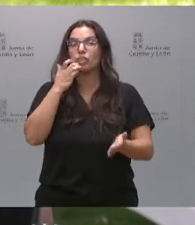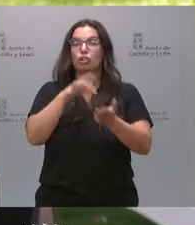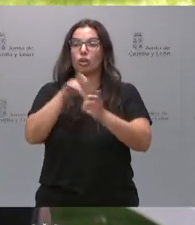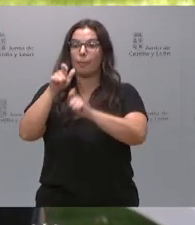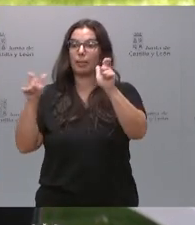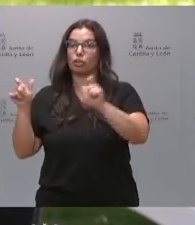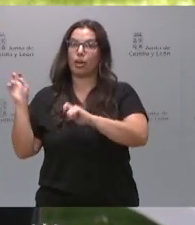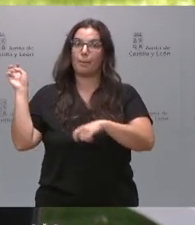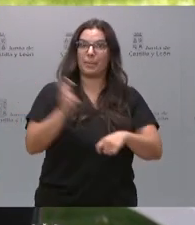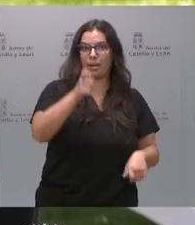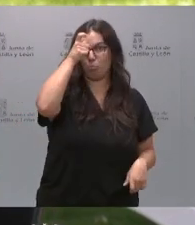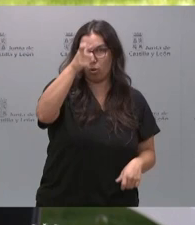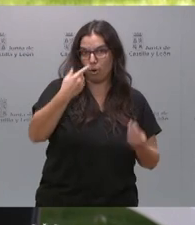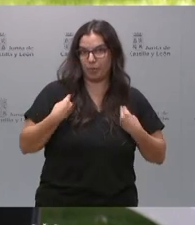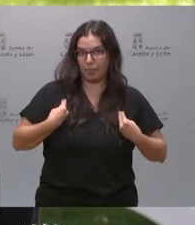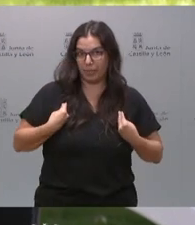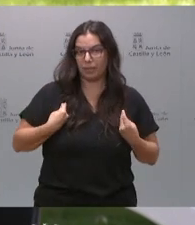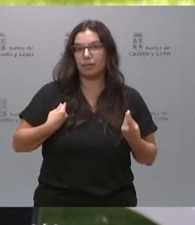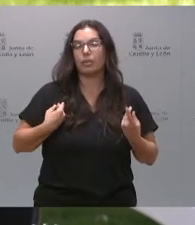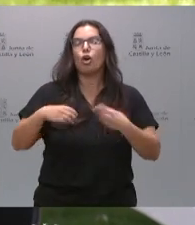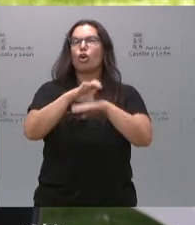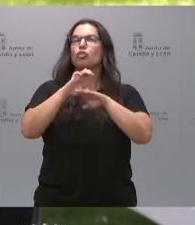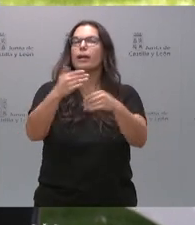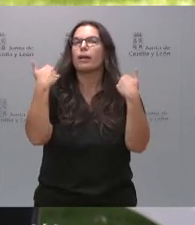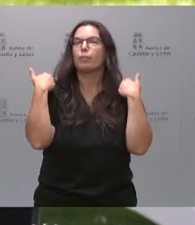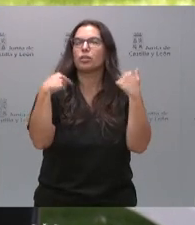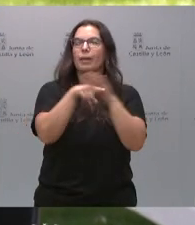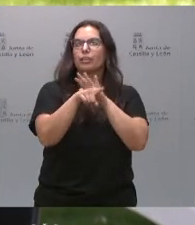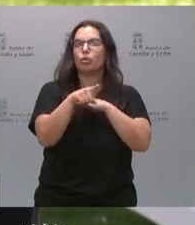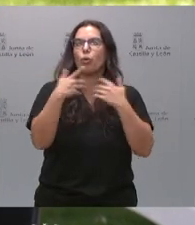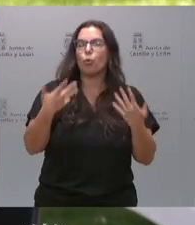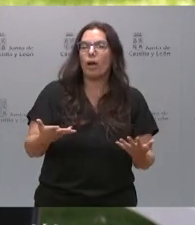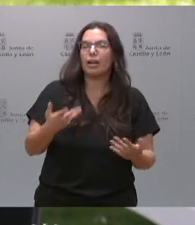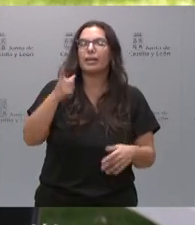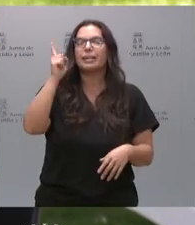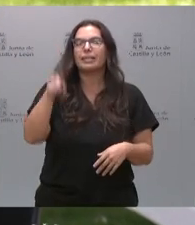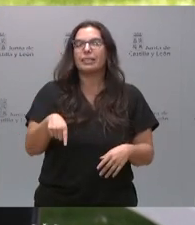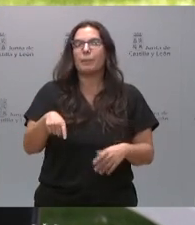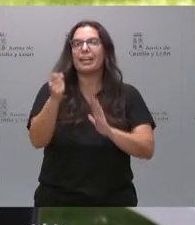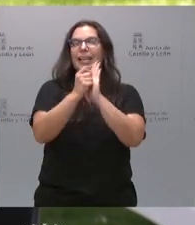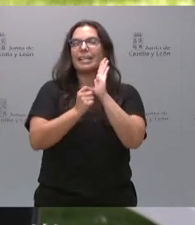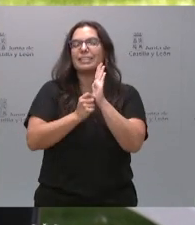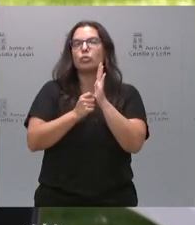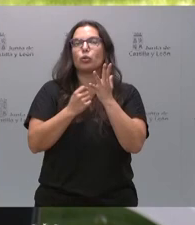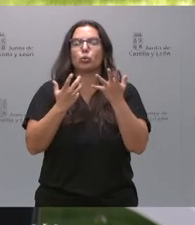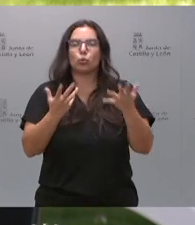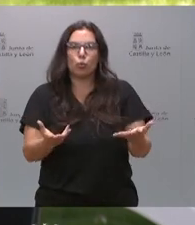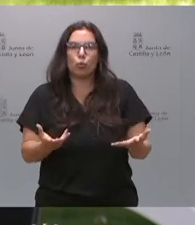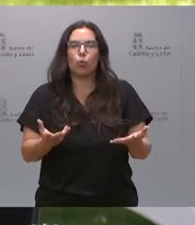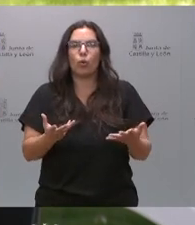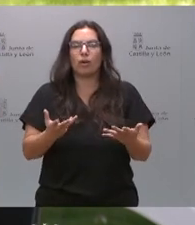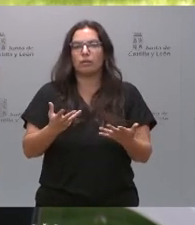traslade a vivir al medio rural. ¿Qué consejería los va a gestionar y qué tipo de requisitos van a tener que